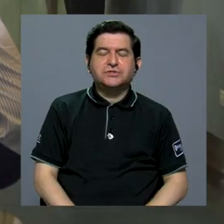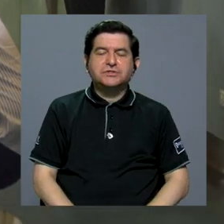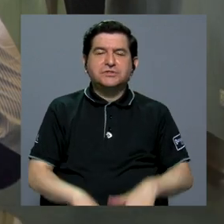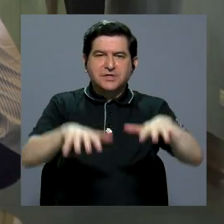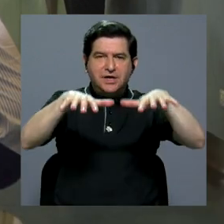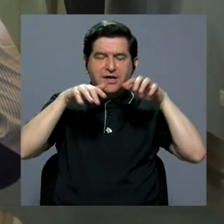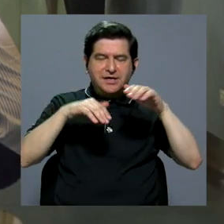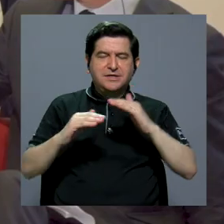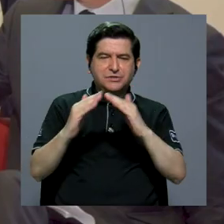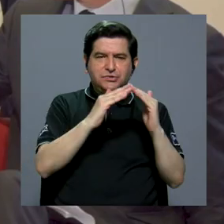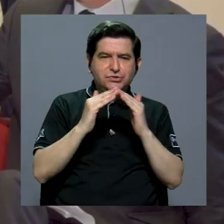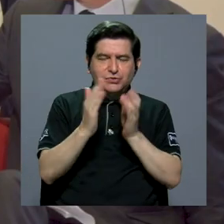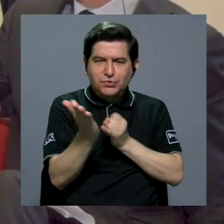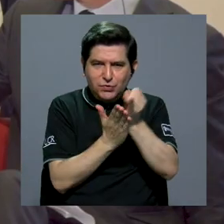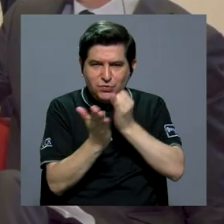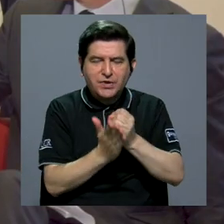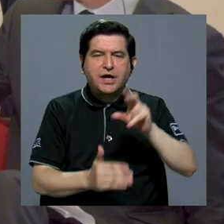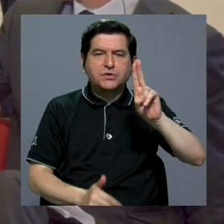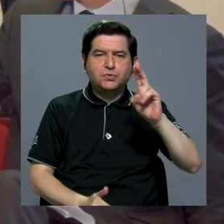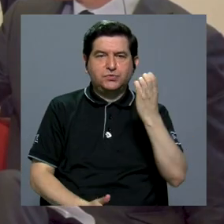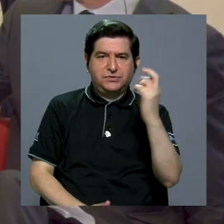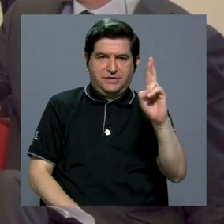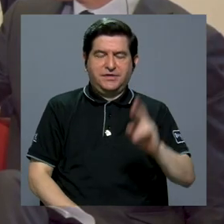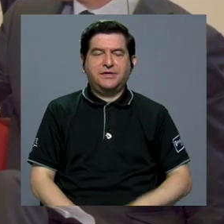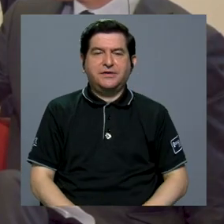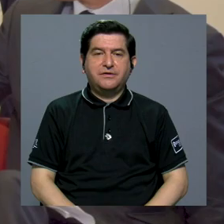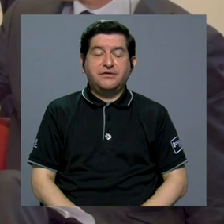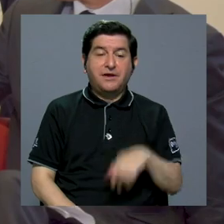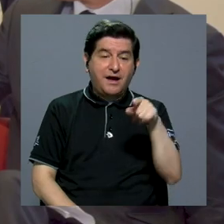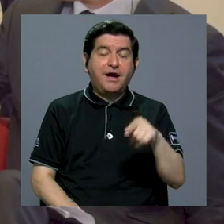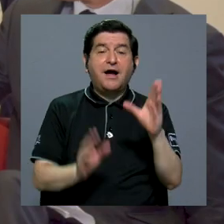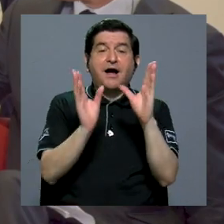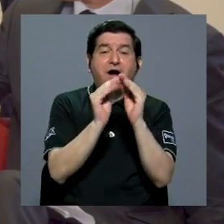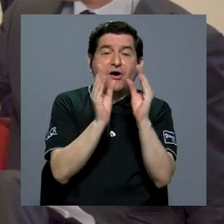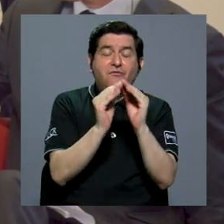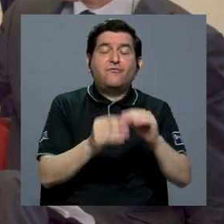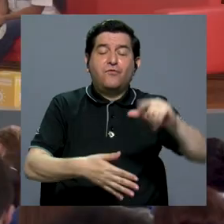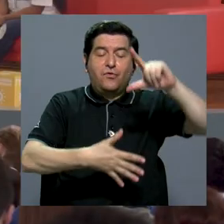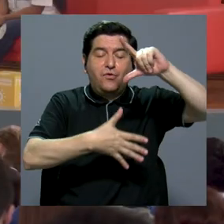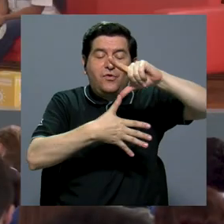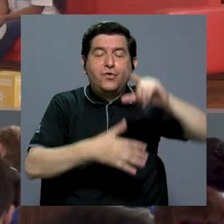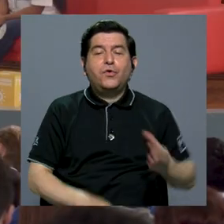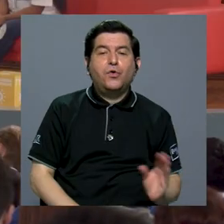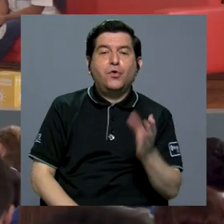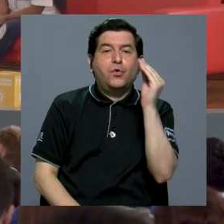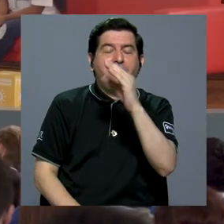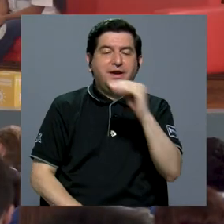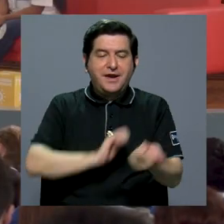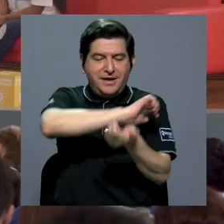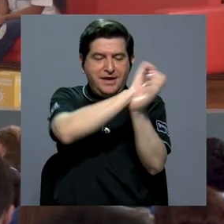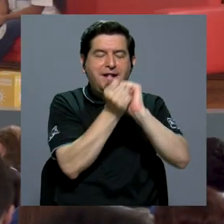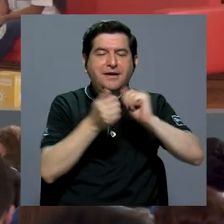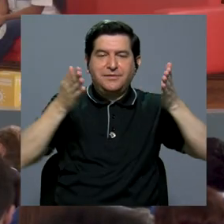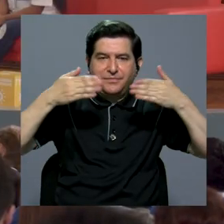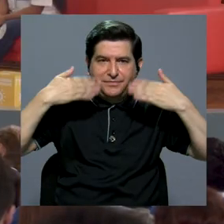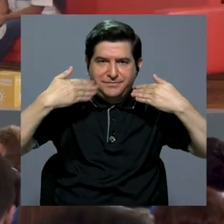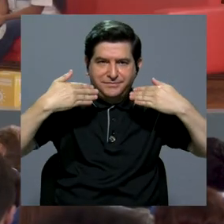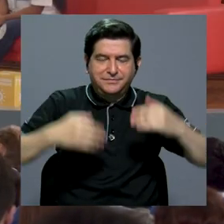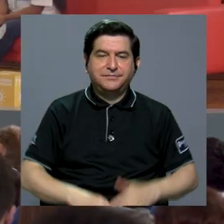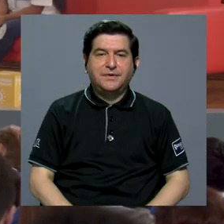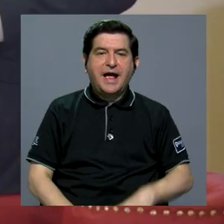Auditorio de la Ciudad de la Investigación de la UCR para celebrar el Foro Latinoamericano sobre Juventud y Cambio Climático.